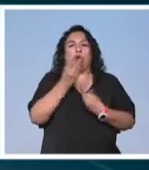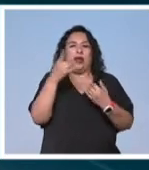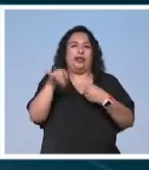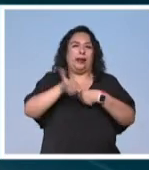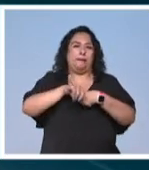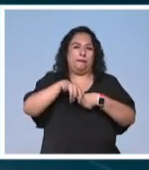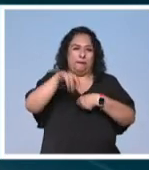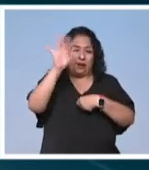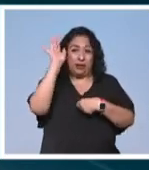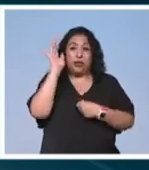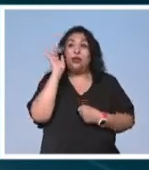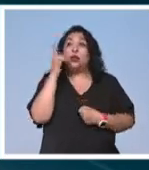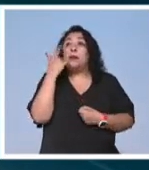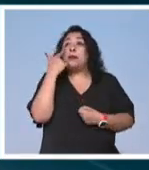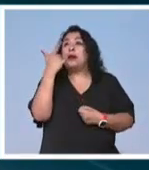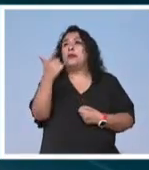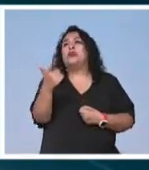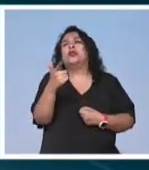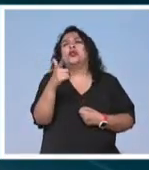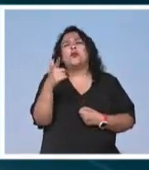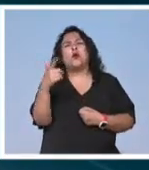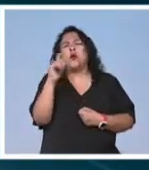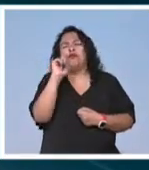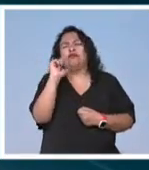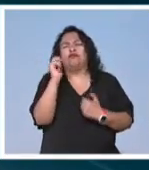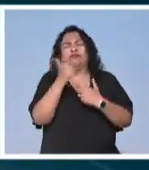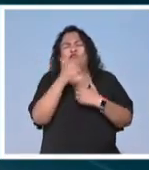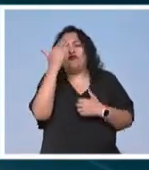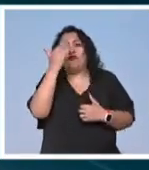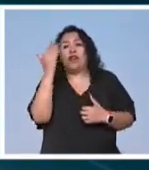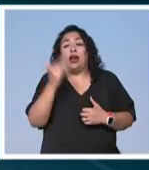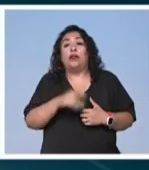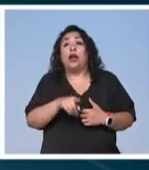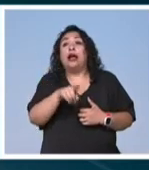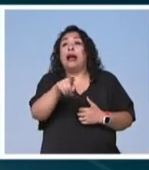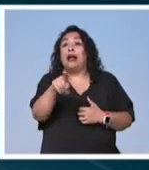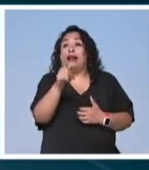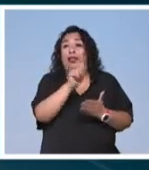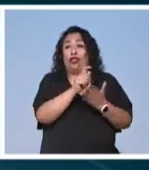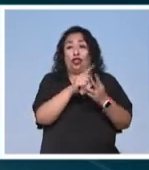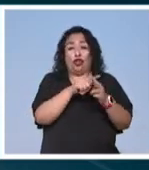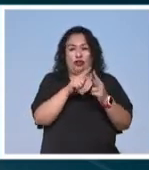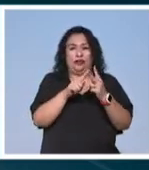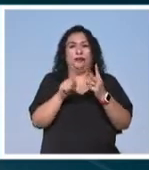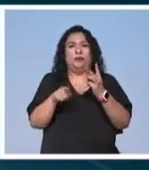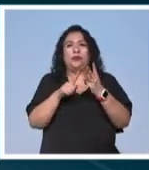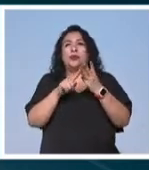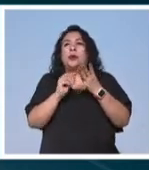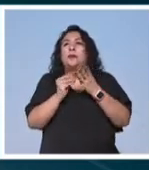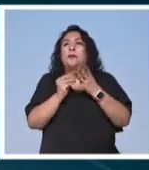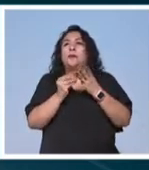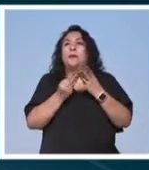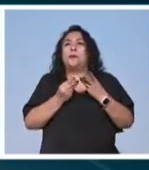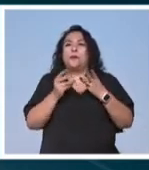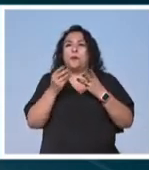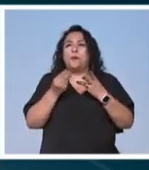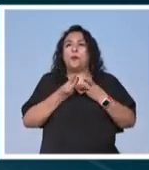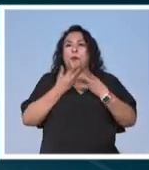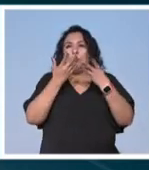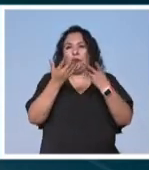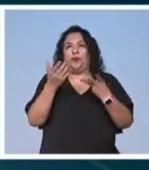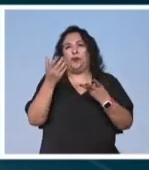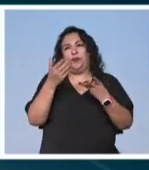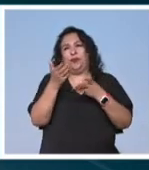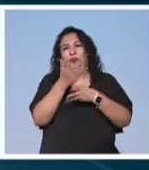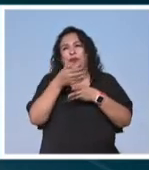que sucumbe ante una femme fatal. Estas ediciones, junto con el título de poesía Café de Otoño de la escritora Ana